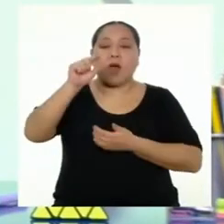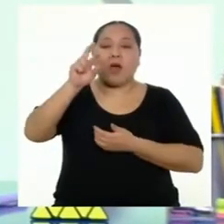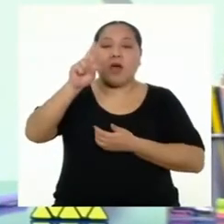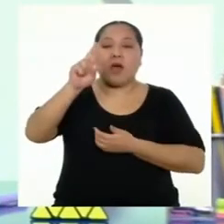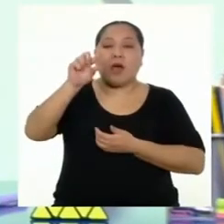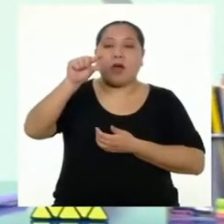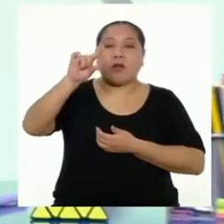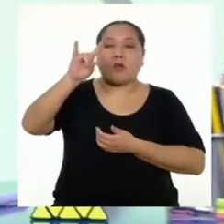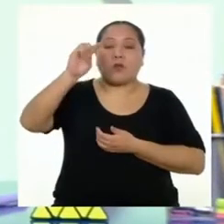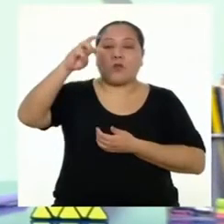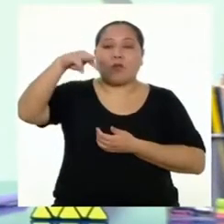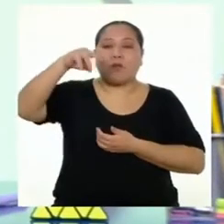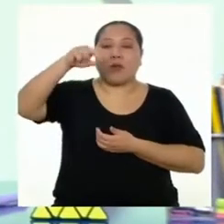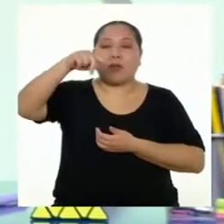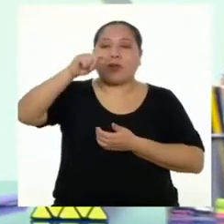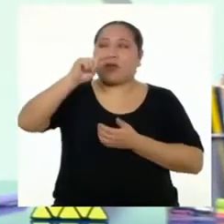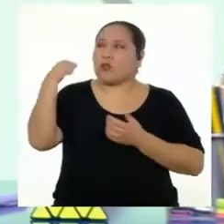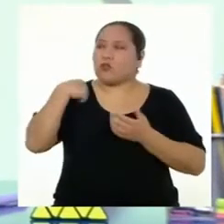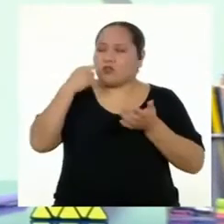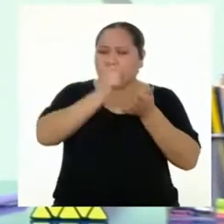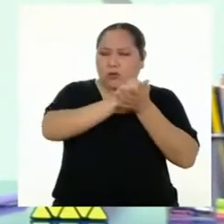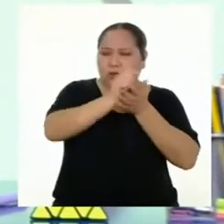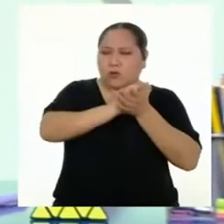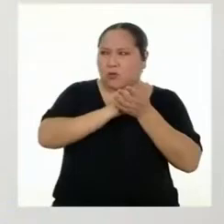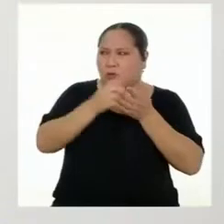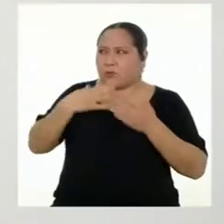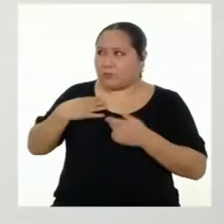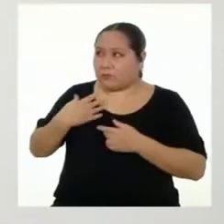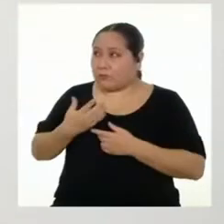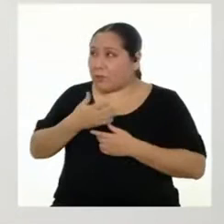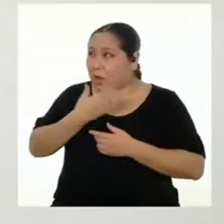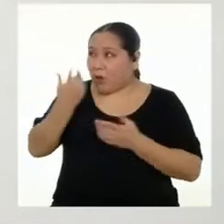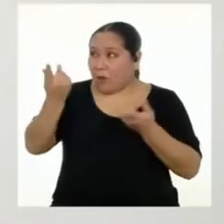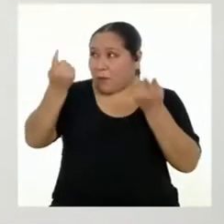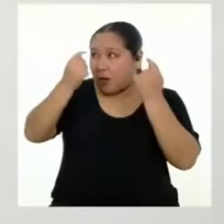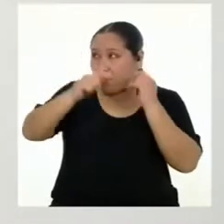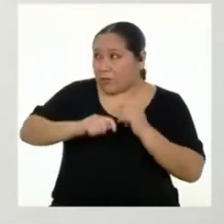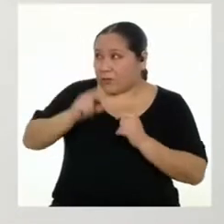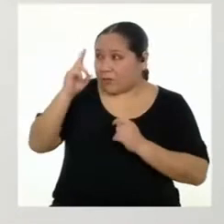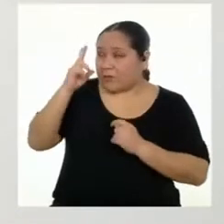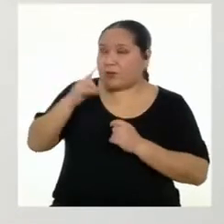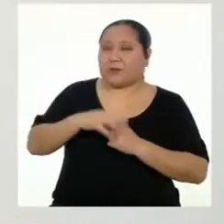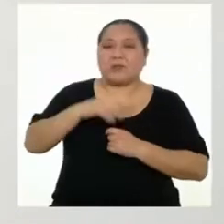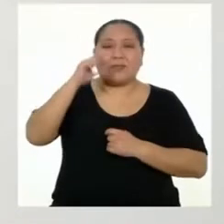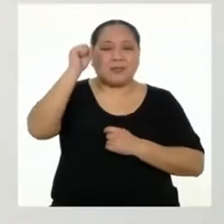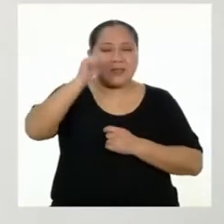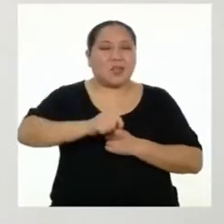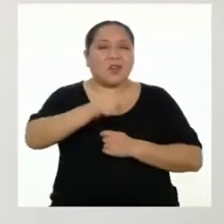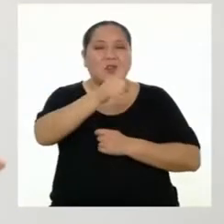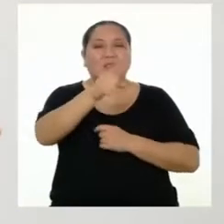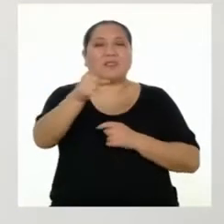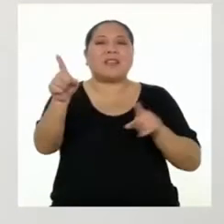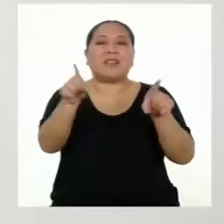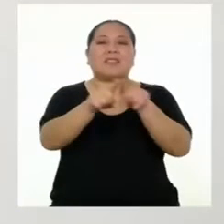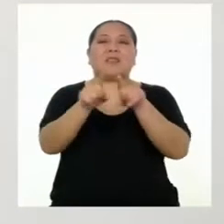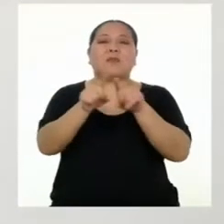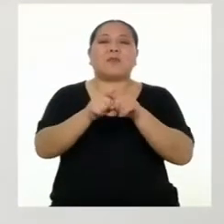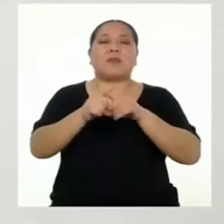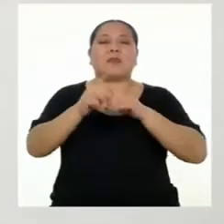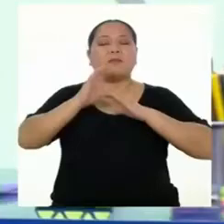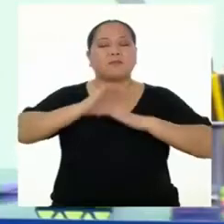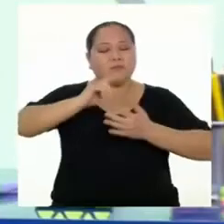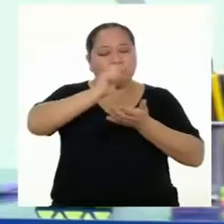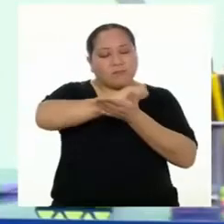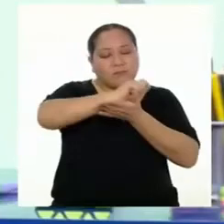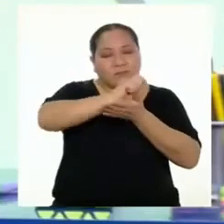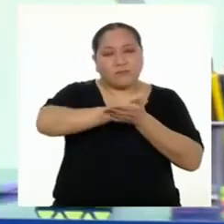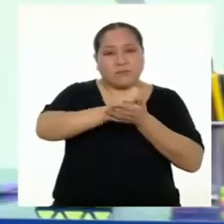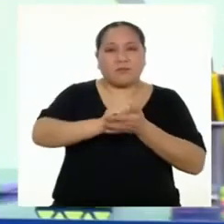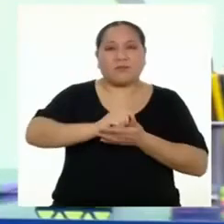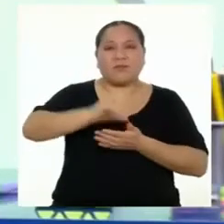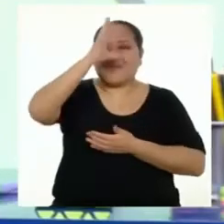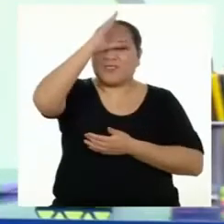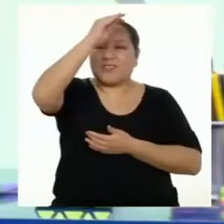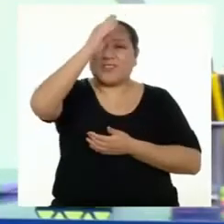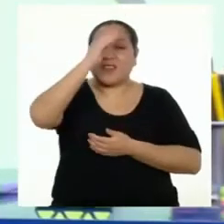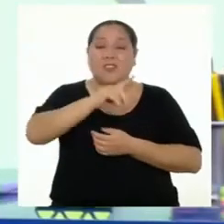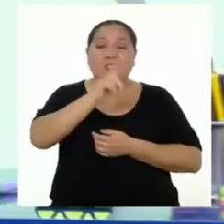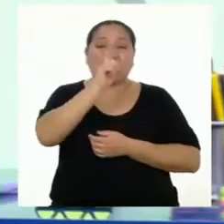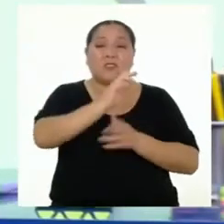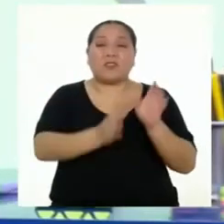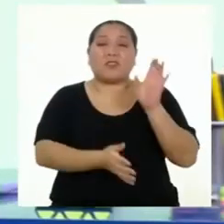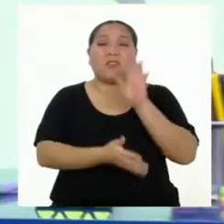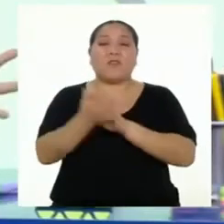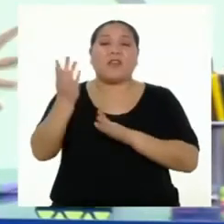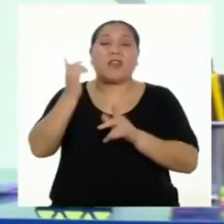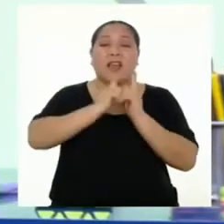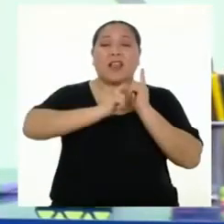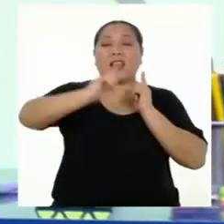apuntes, ¿le parece si vamos a la pausa, profesora? Claro que sí. Ustedes en casa también tomen nota. Chicas, chicos,